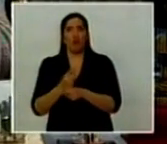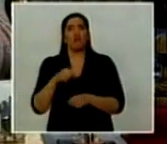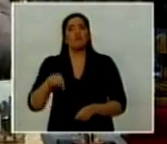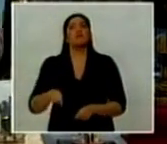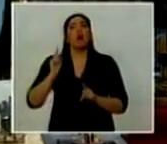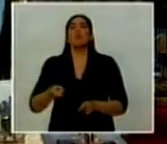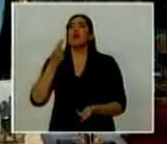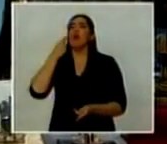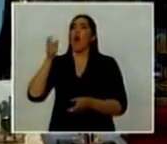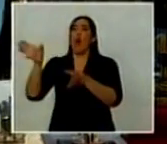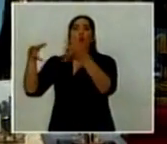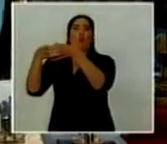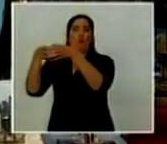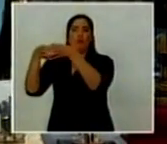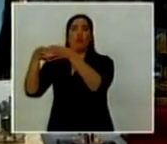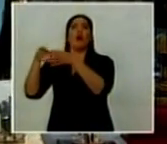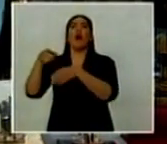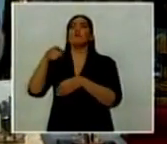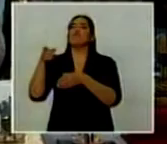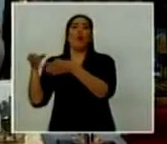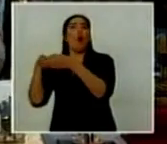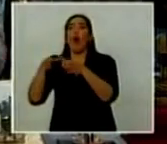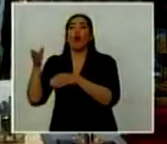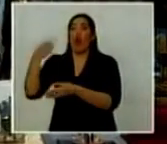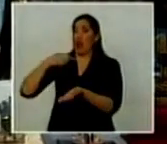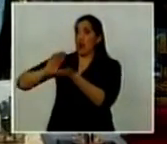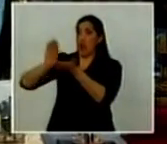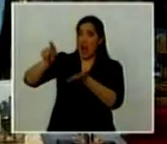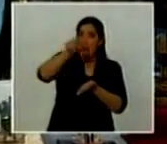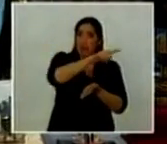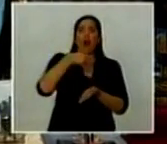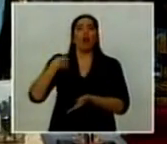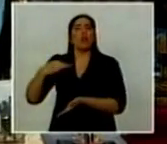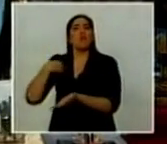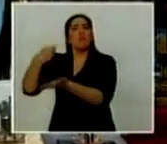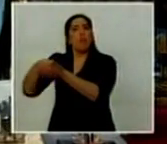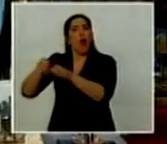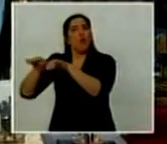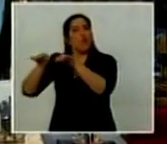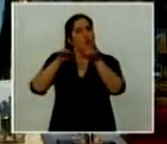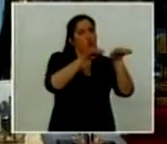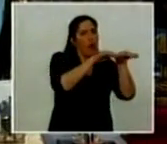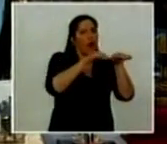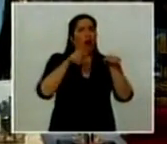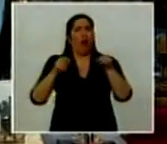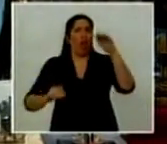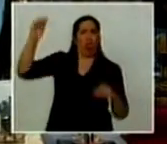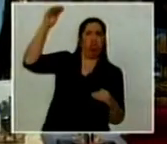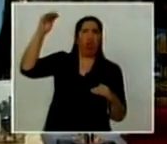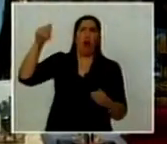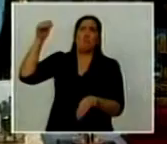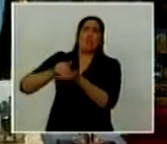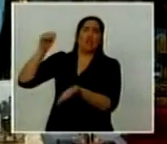acreedores. No puede haber acreedores que cobren dos pesos y acreedores que cobren miles de millones por los mismos